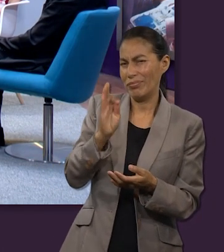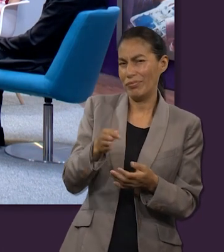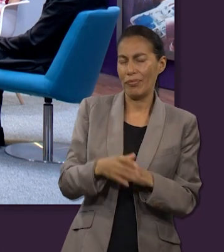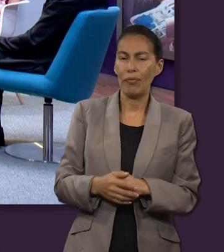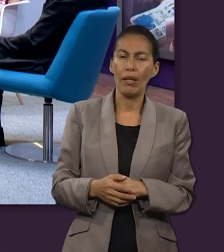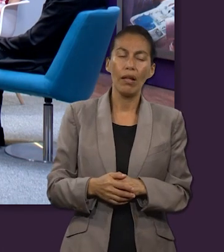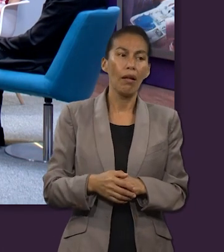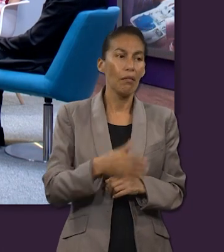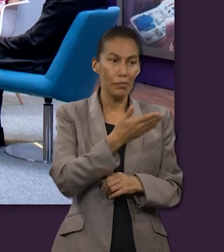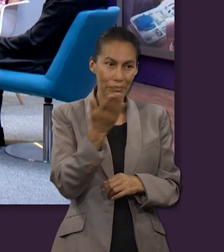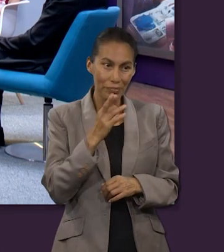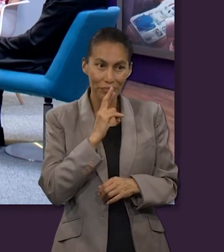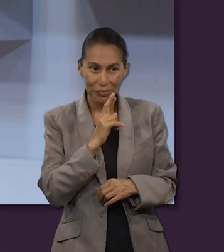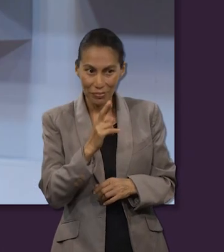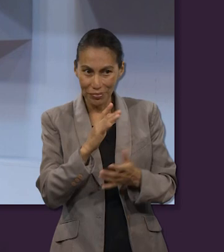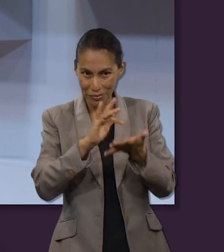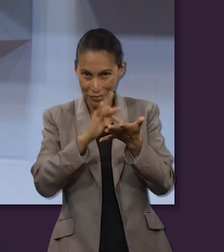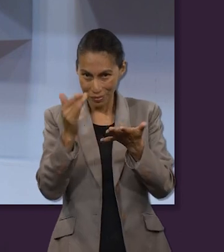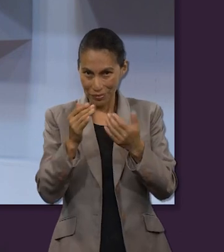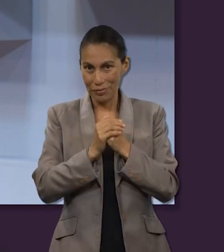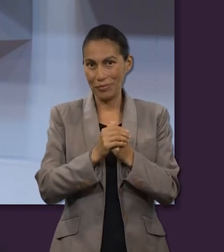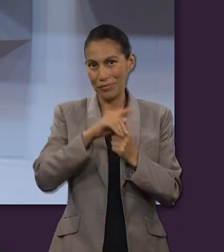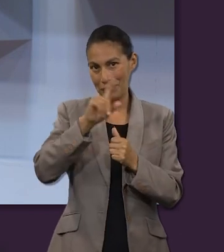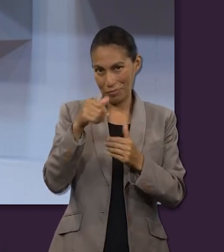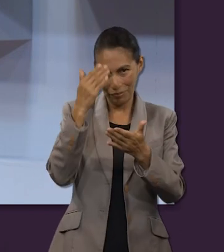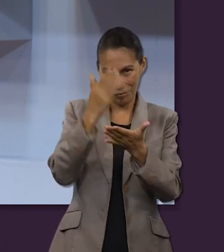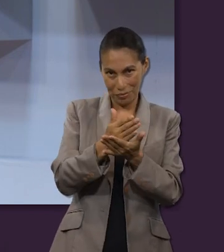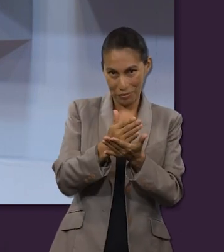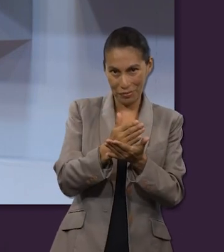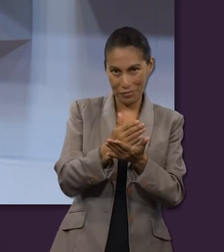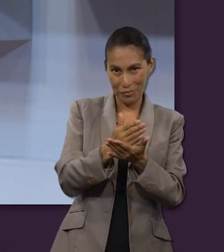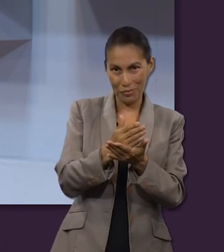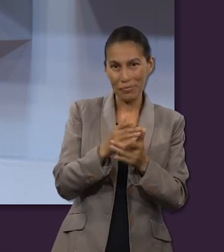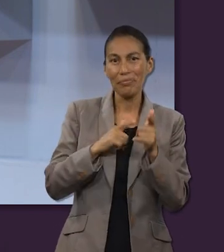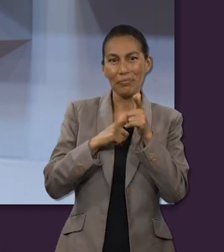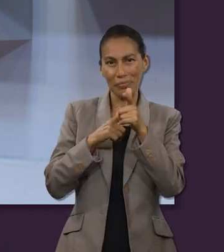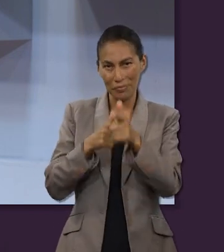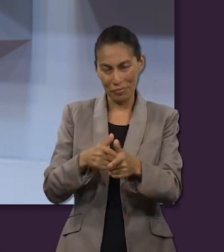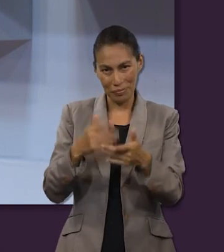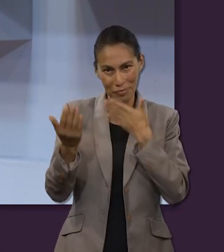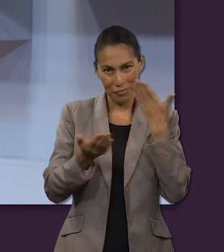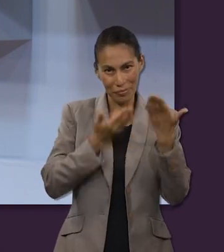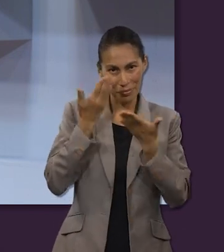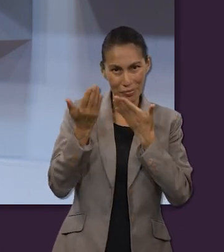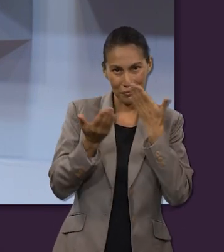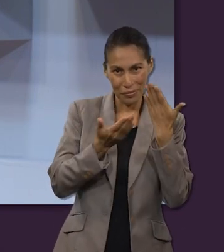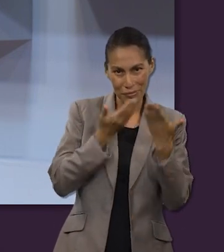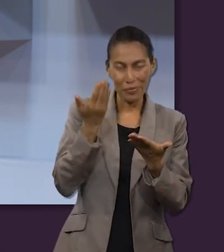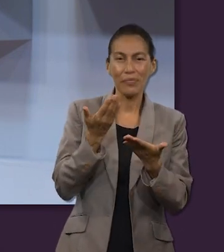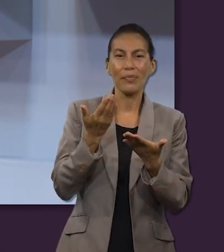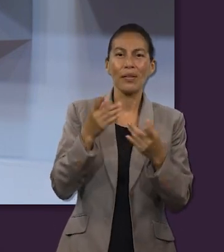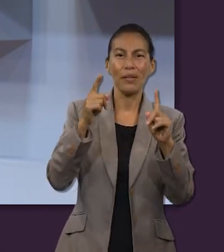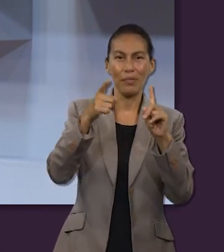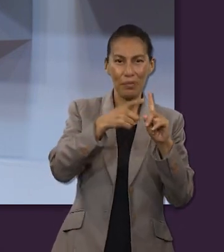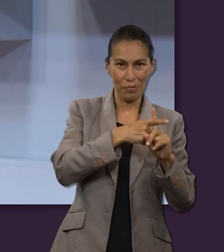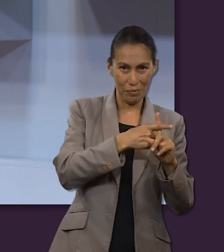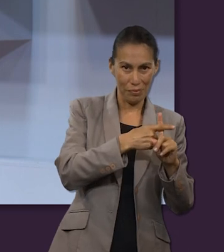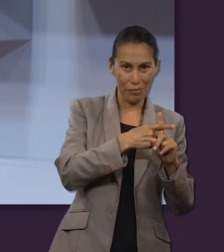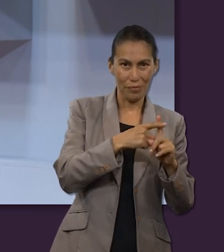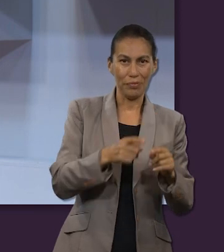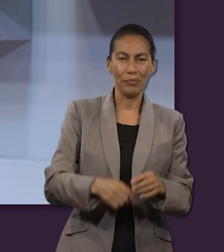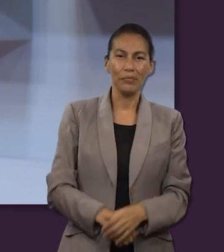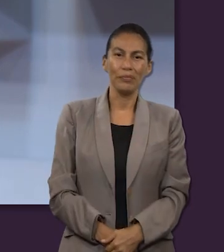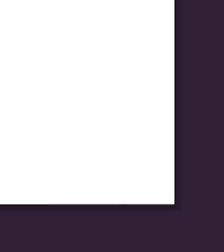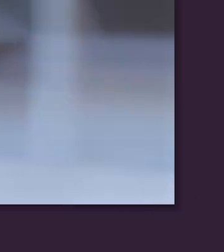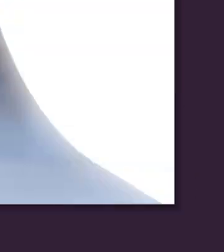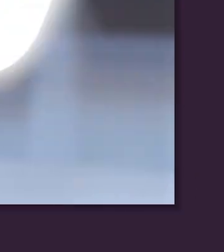gracias por todas sus respuestas. Después de una corta pausa, vamos a seguir estudiando acerca de la